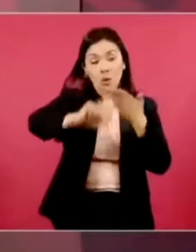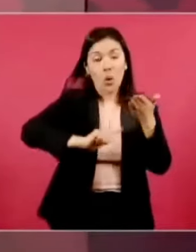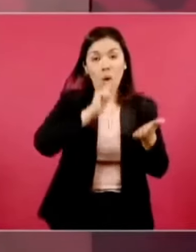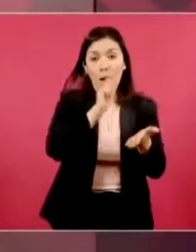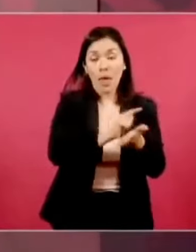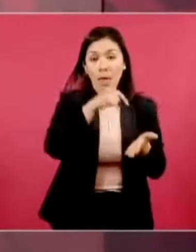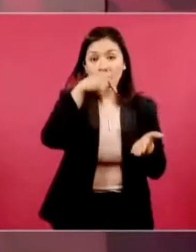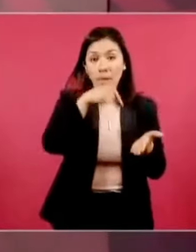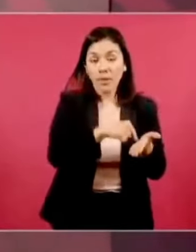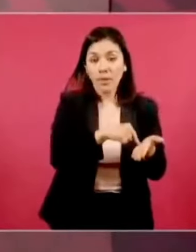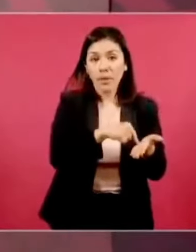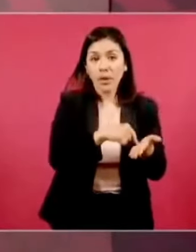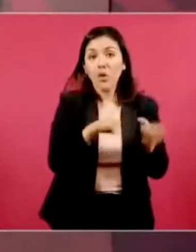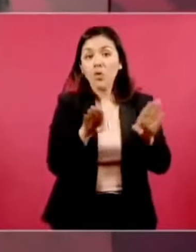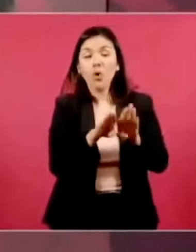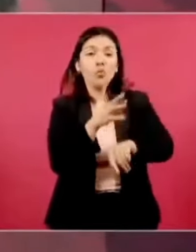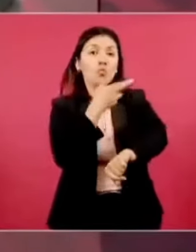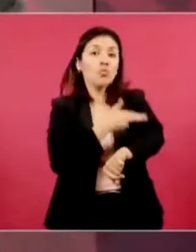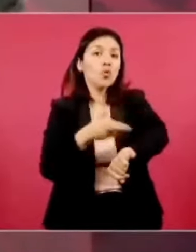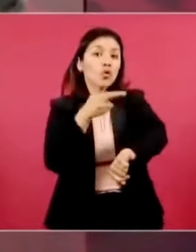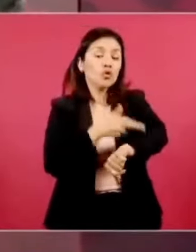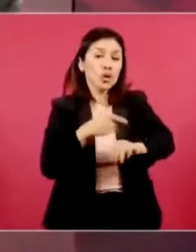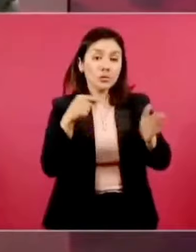a los procedimientos legales.